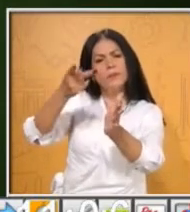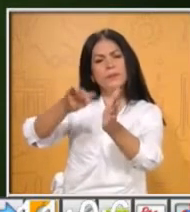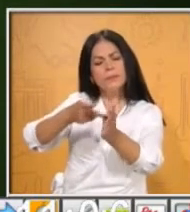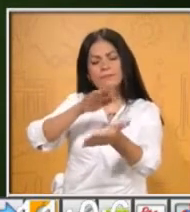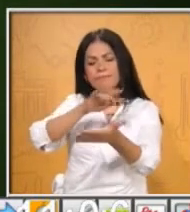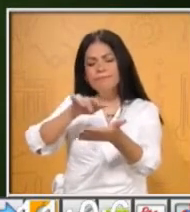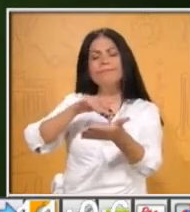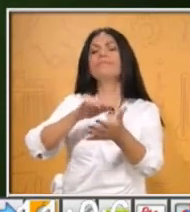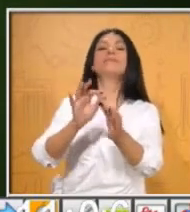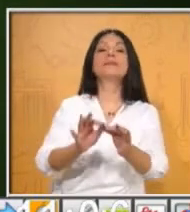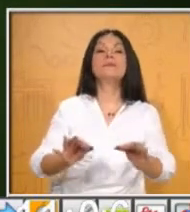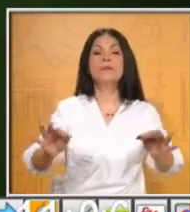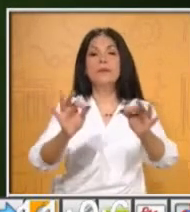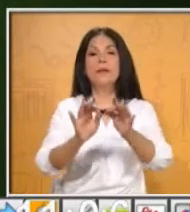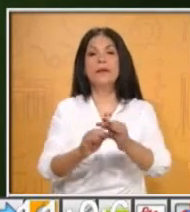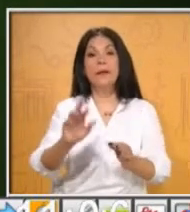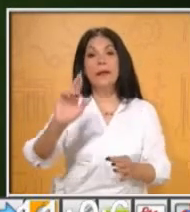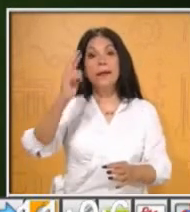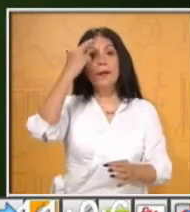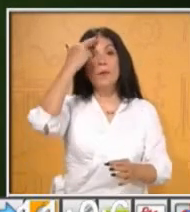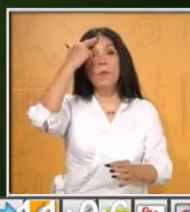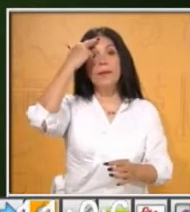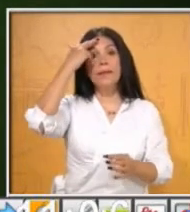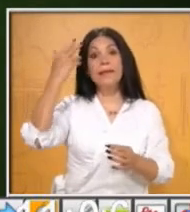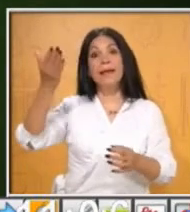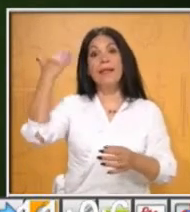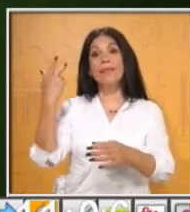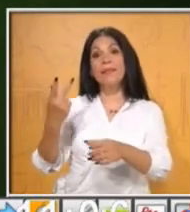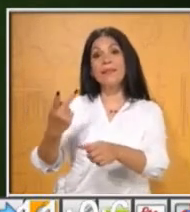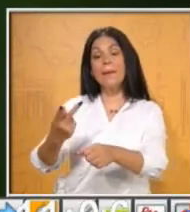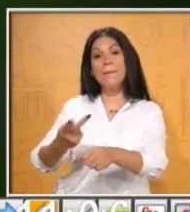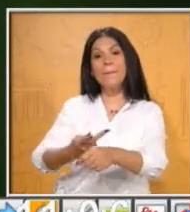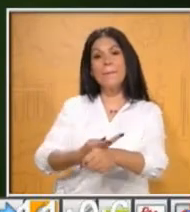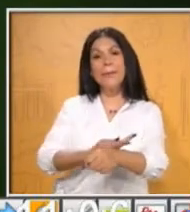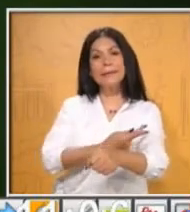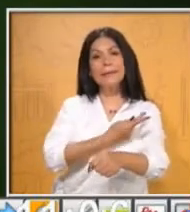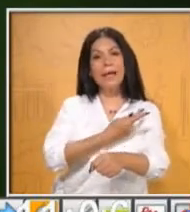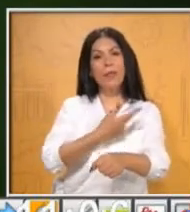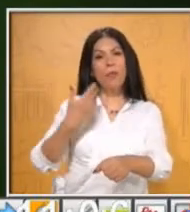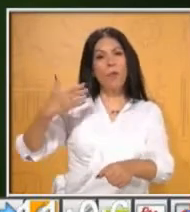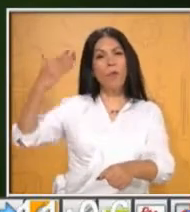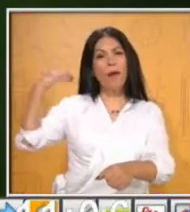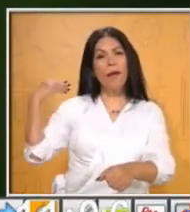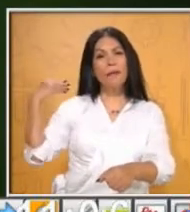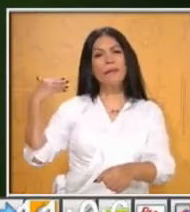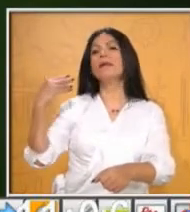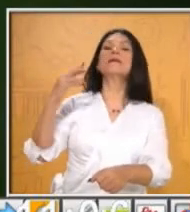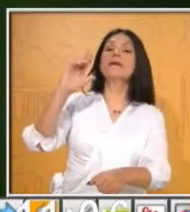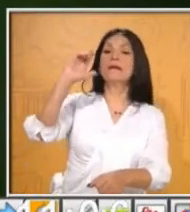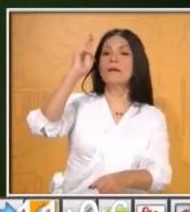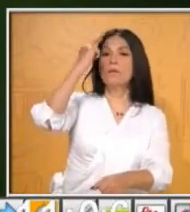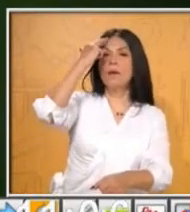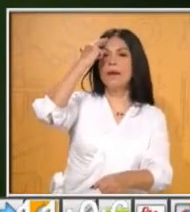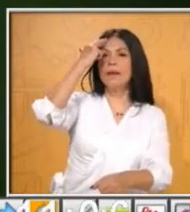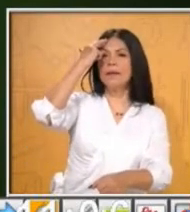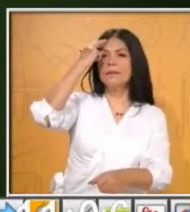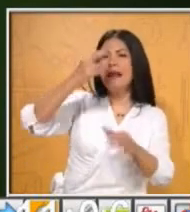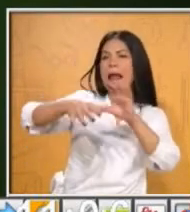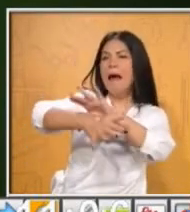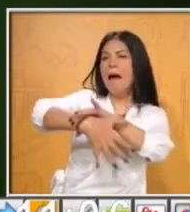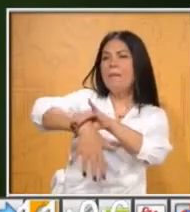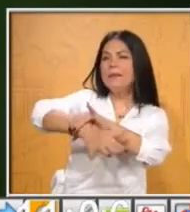la clase anterior habíamos trabajado y habíamos abordado lo que eran los desechos que se clasificaban en orgánicos, en